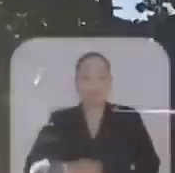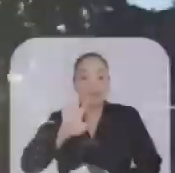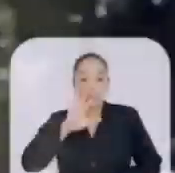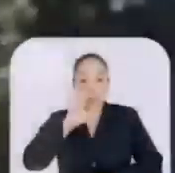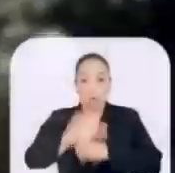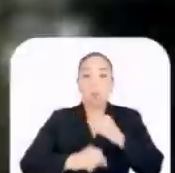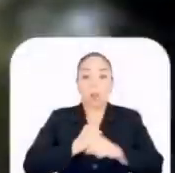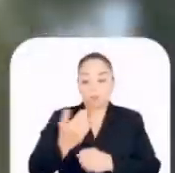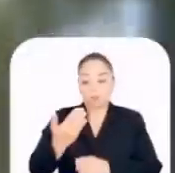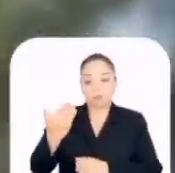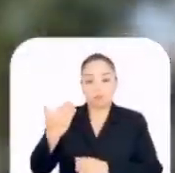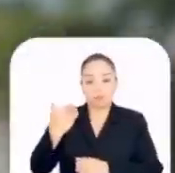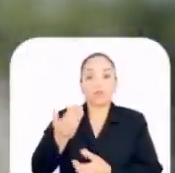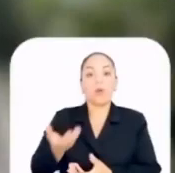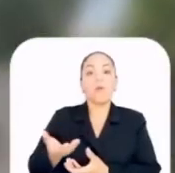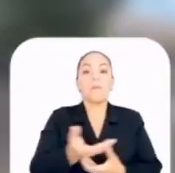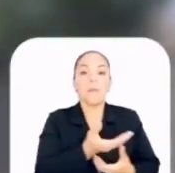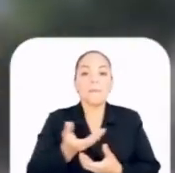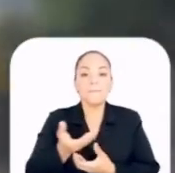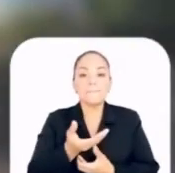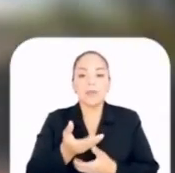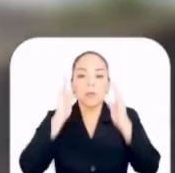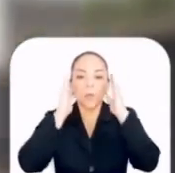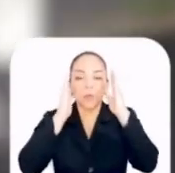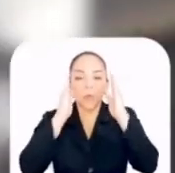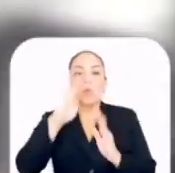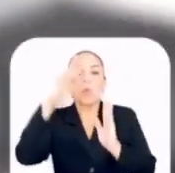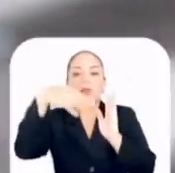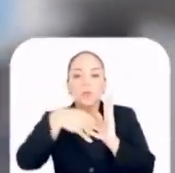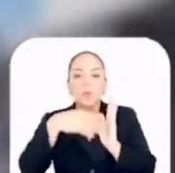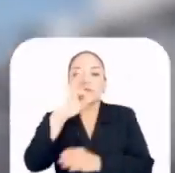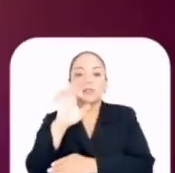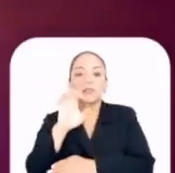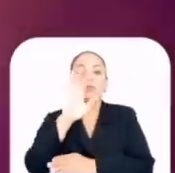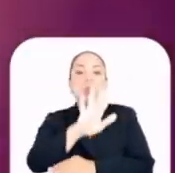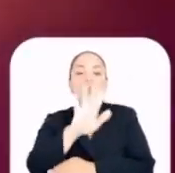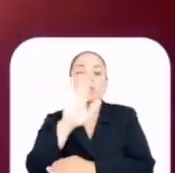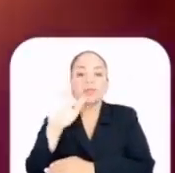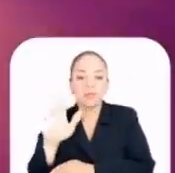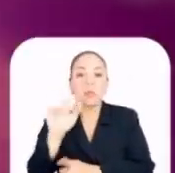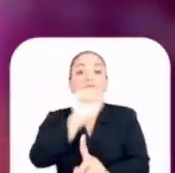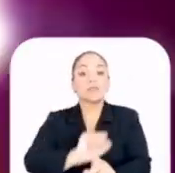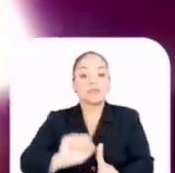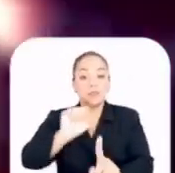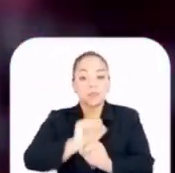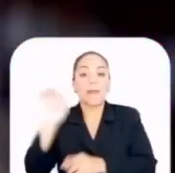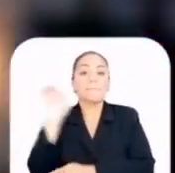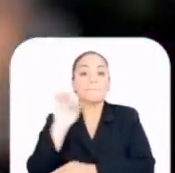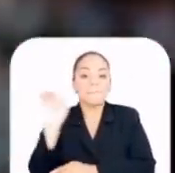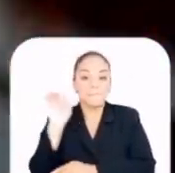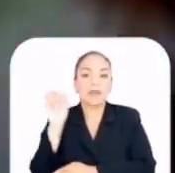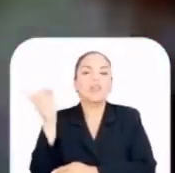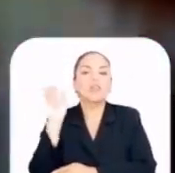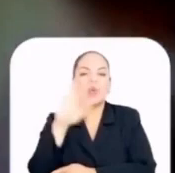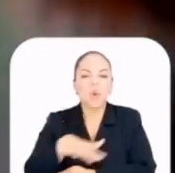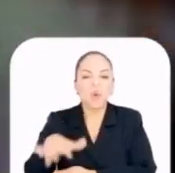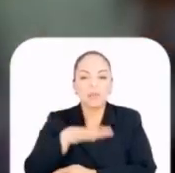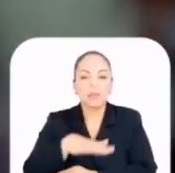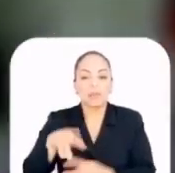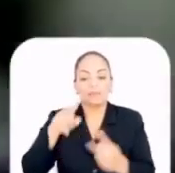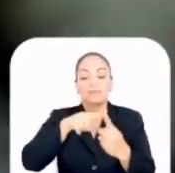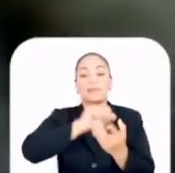Durante los últimos cinco años, el Cuerpo de Bomberos atendió 4,955 incidentes en las